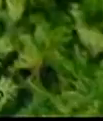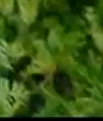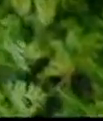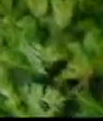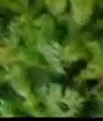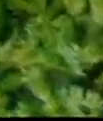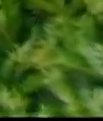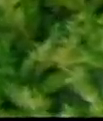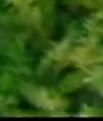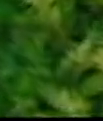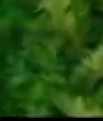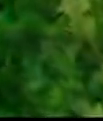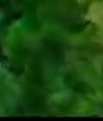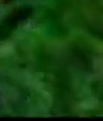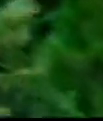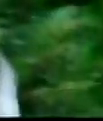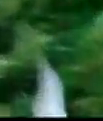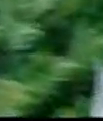Interfaces.